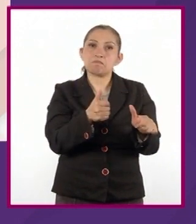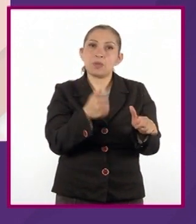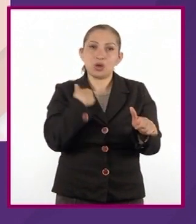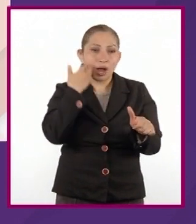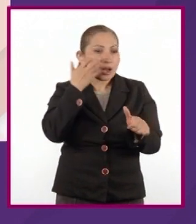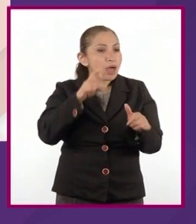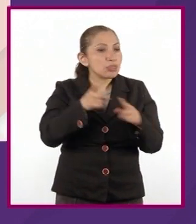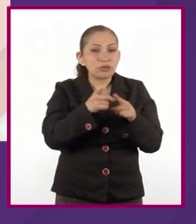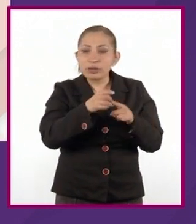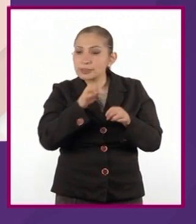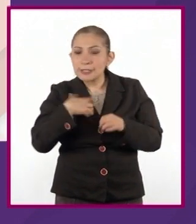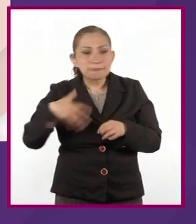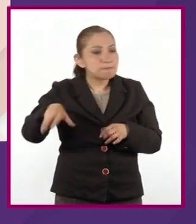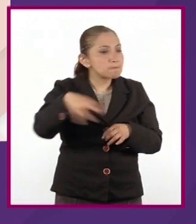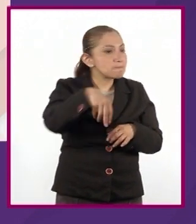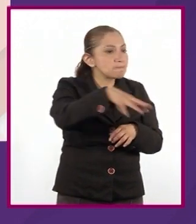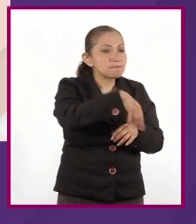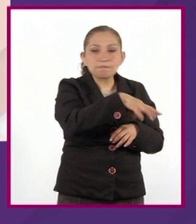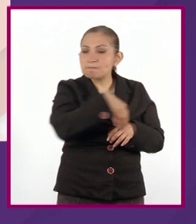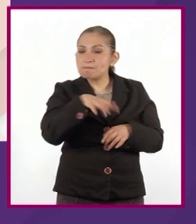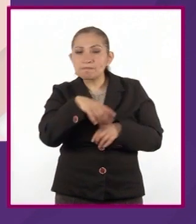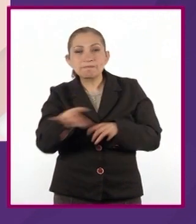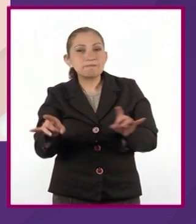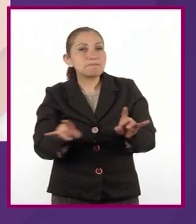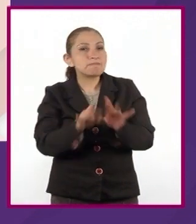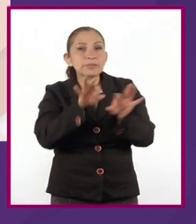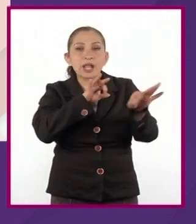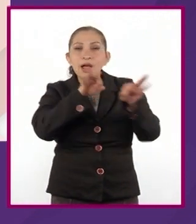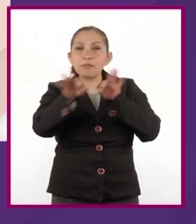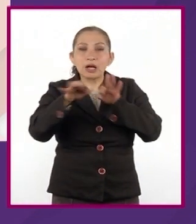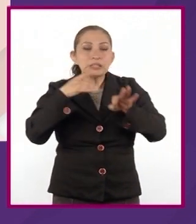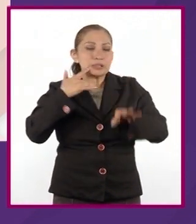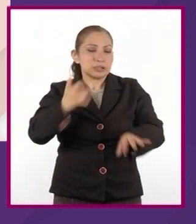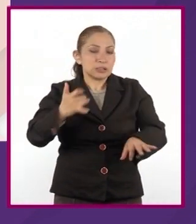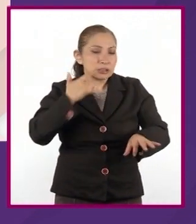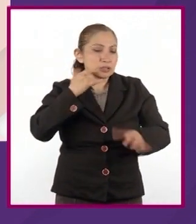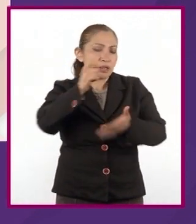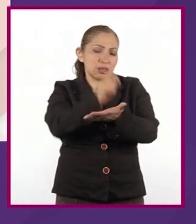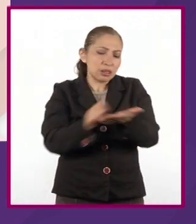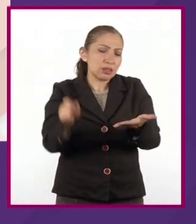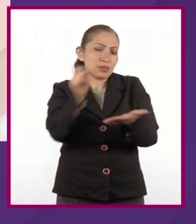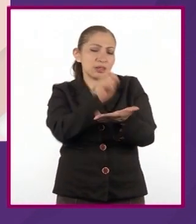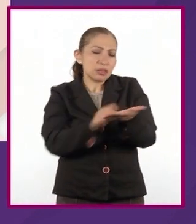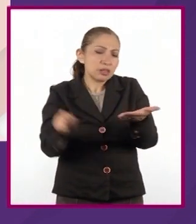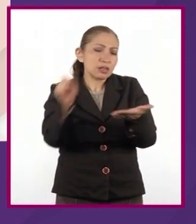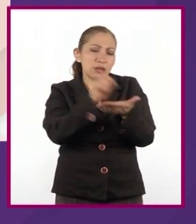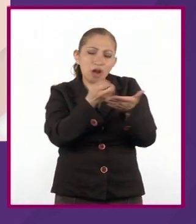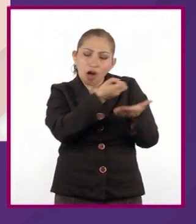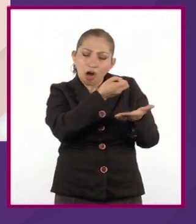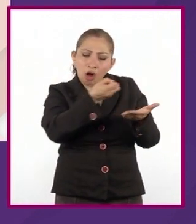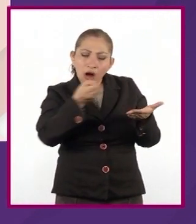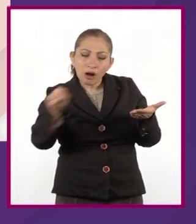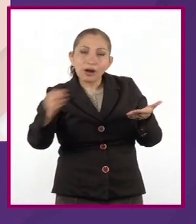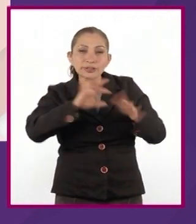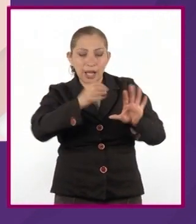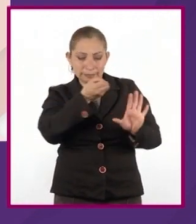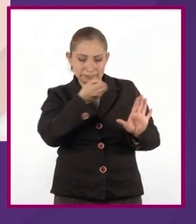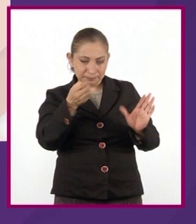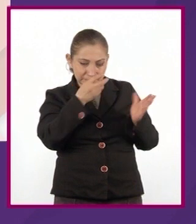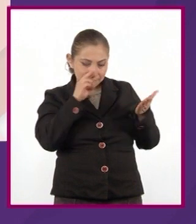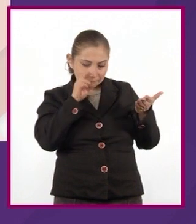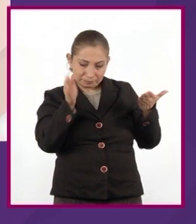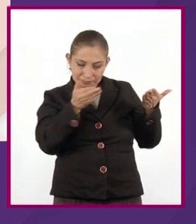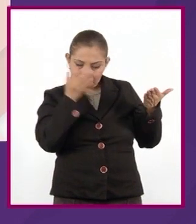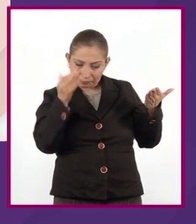recuperarlos a cualquier precio en un trabajo tan arduo como escribirlos los logré reconstruir